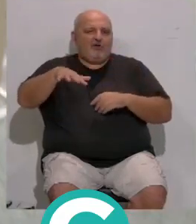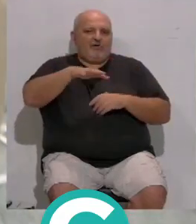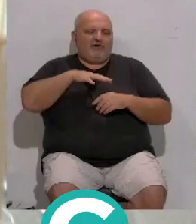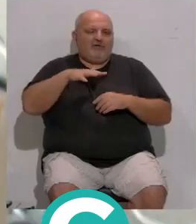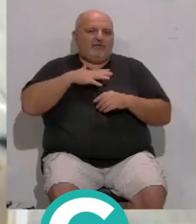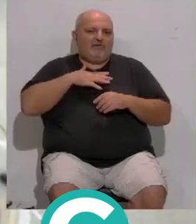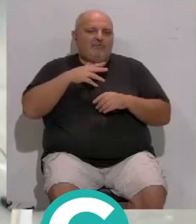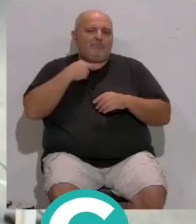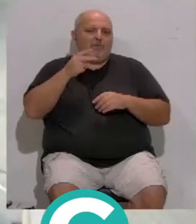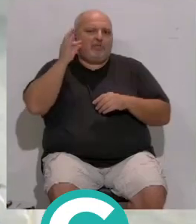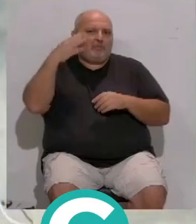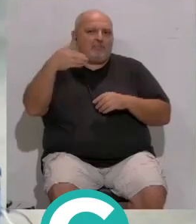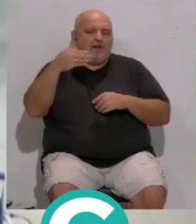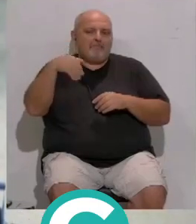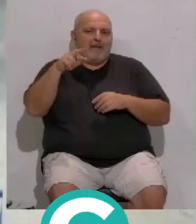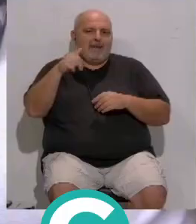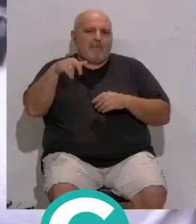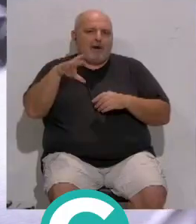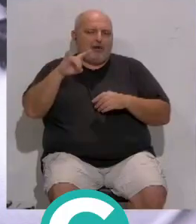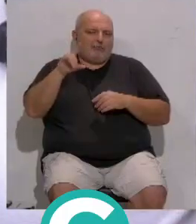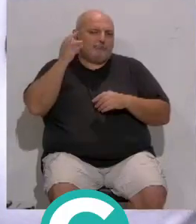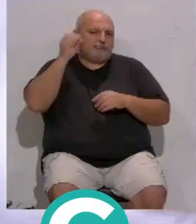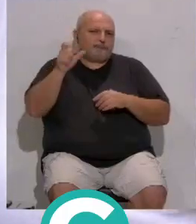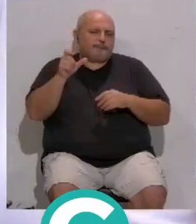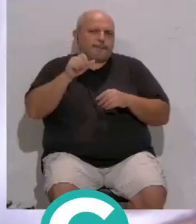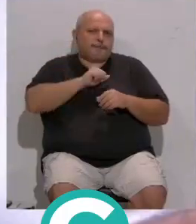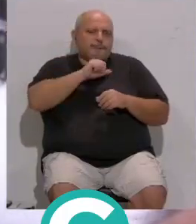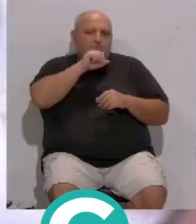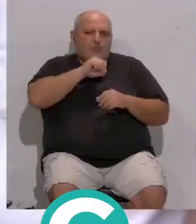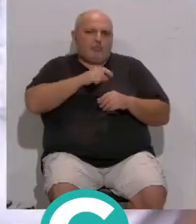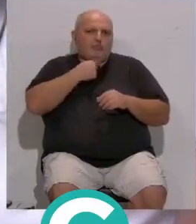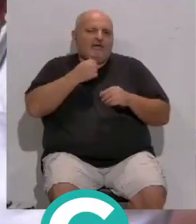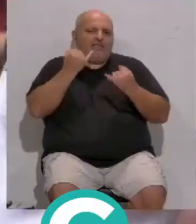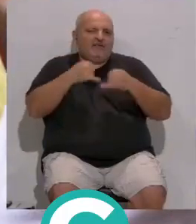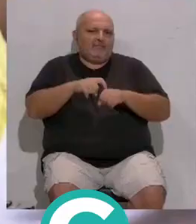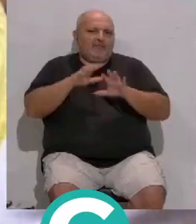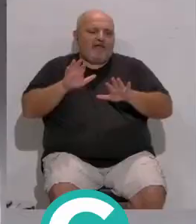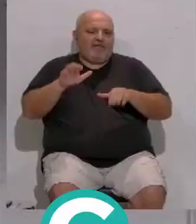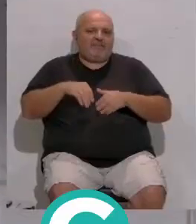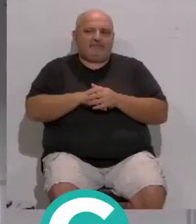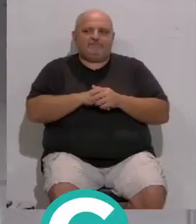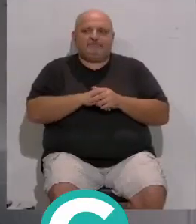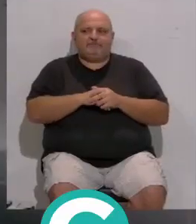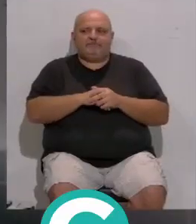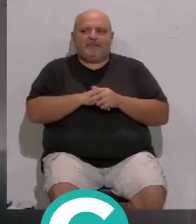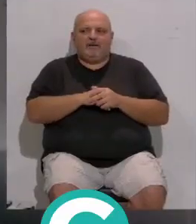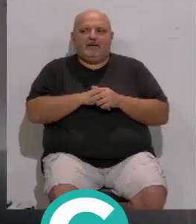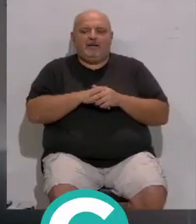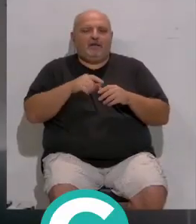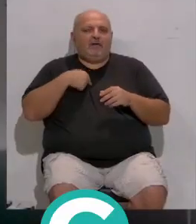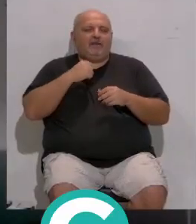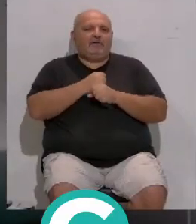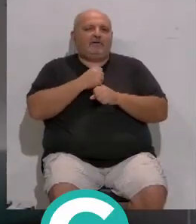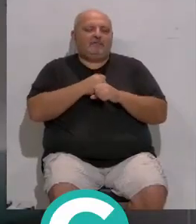voz de la bailaora María Moreno... ...una gaditana que apuesta... ...por esta fiesta genuina de Cádiz. Estamos